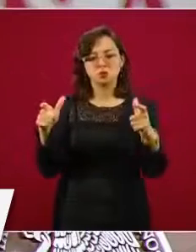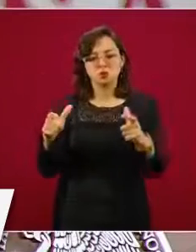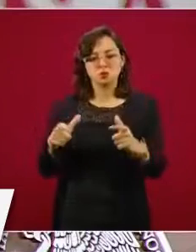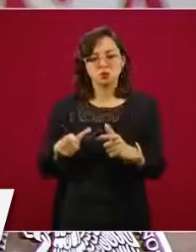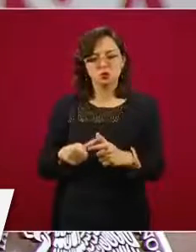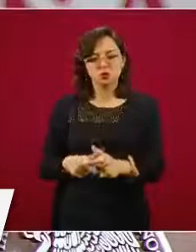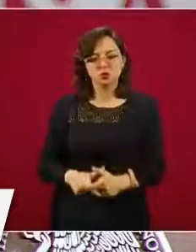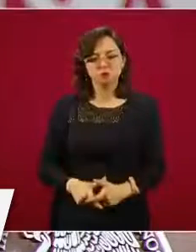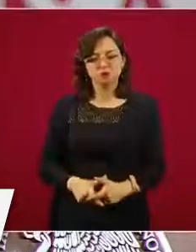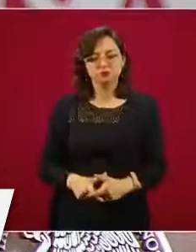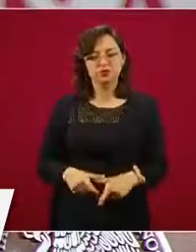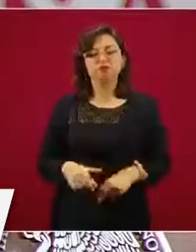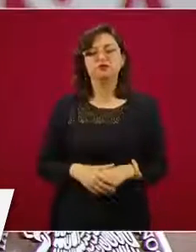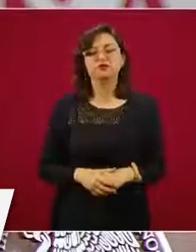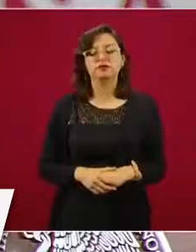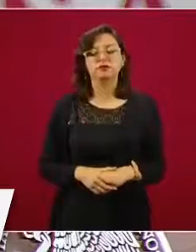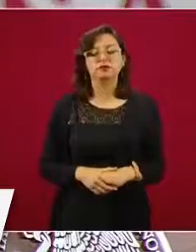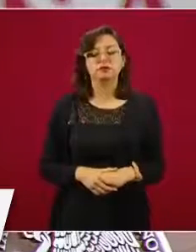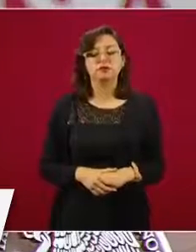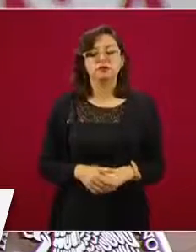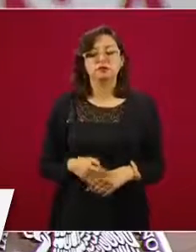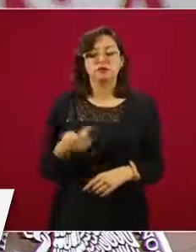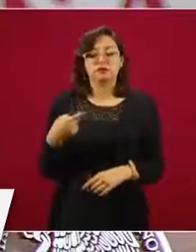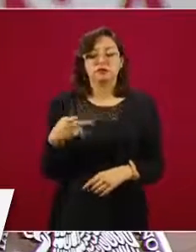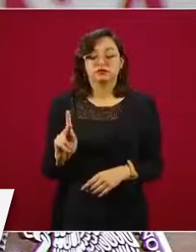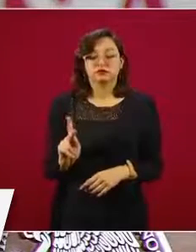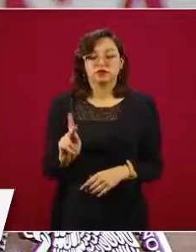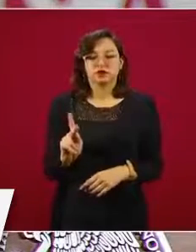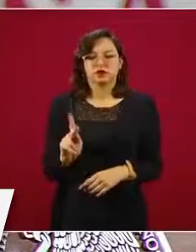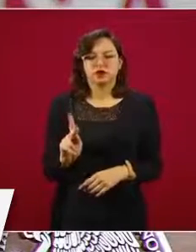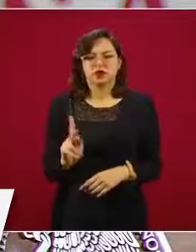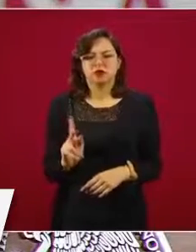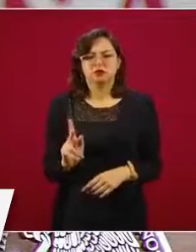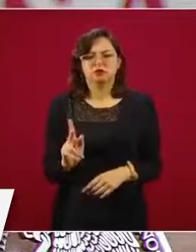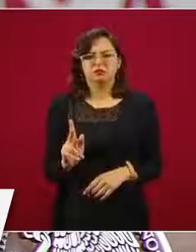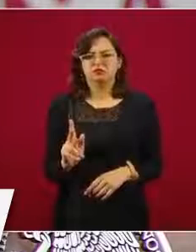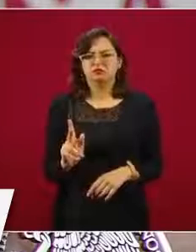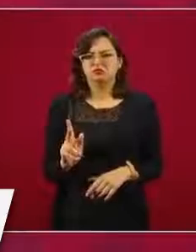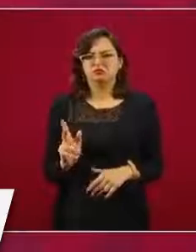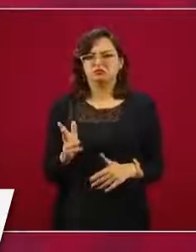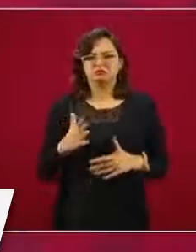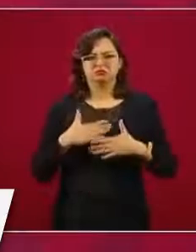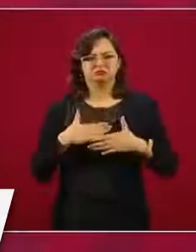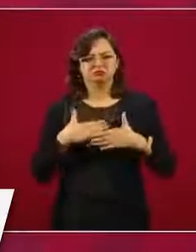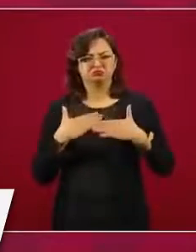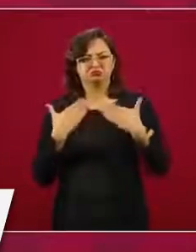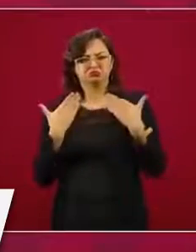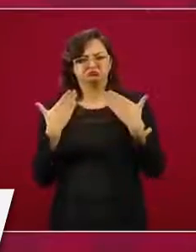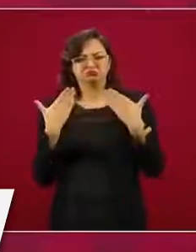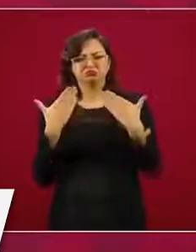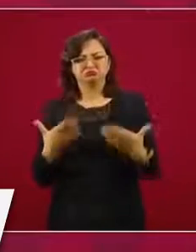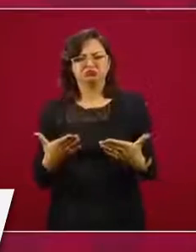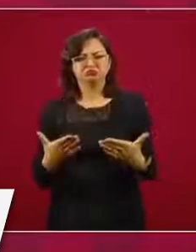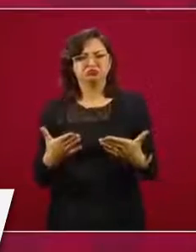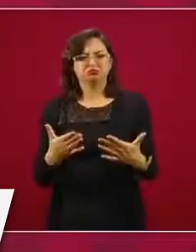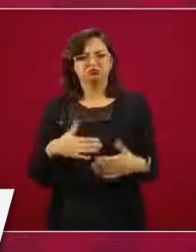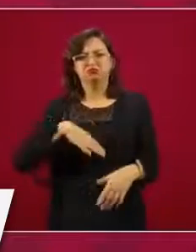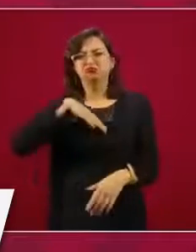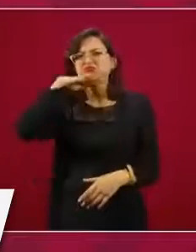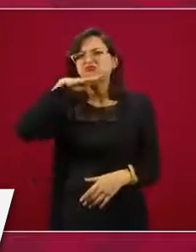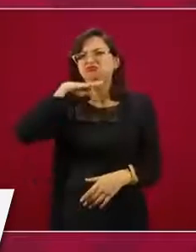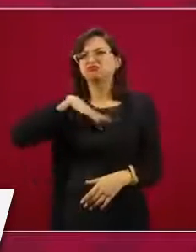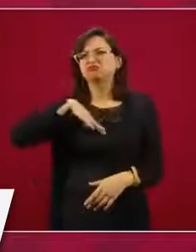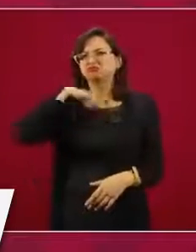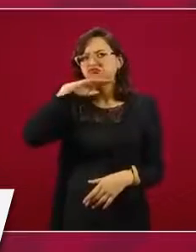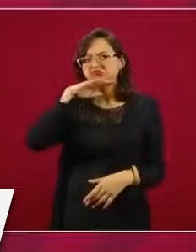pero no podemos confiarnos. Ahora sí, como se dice